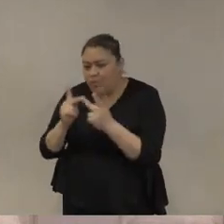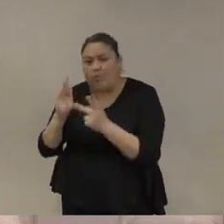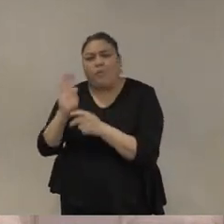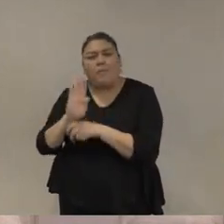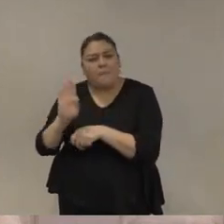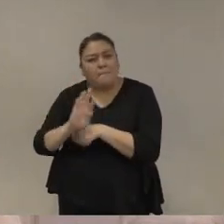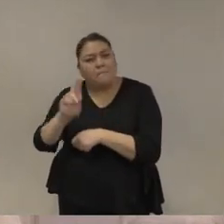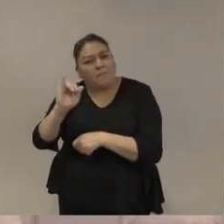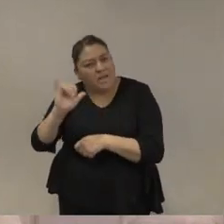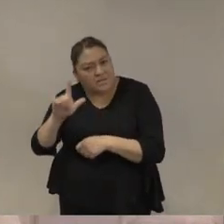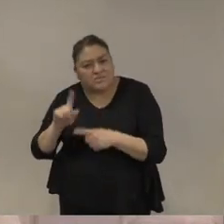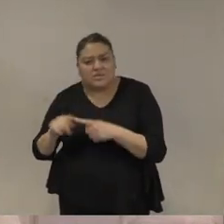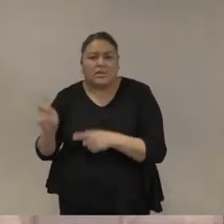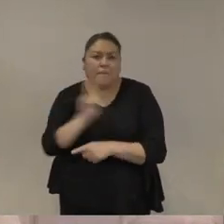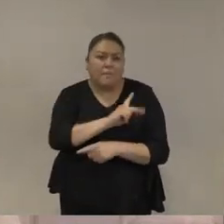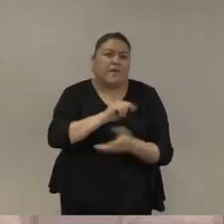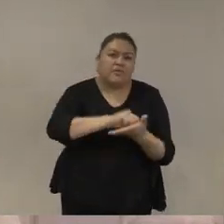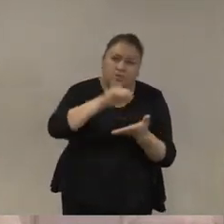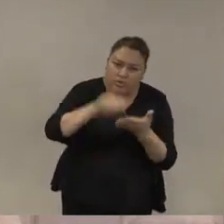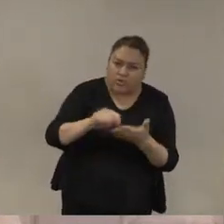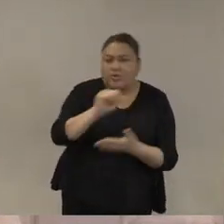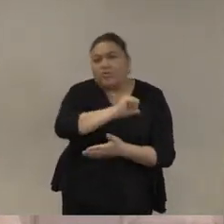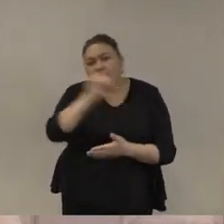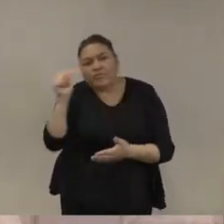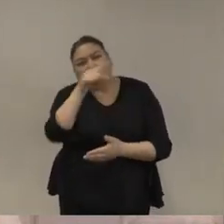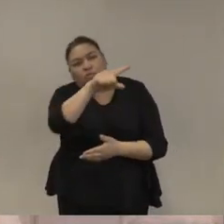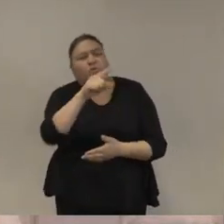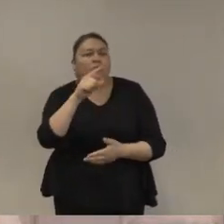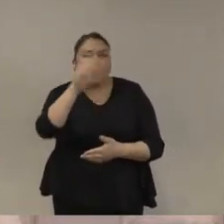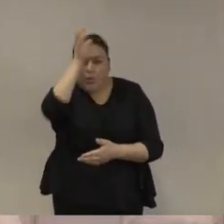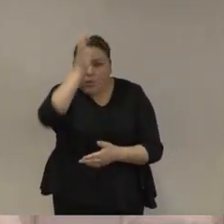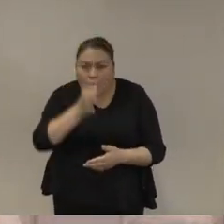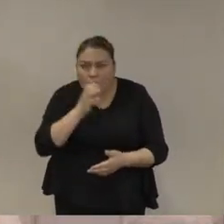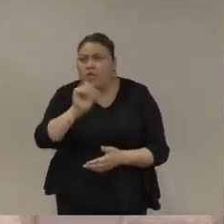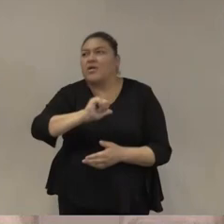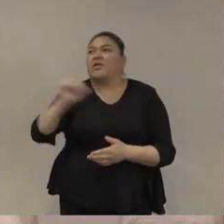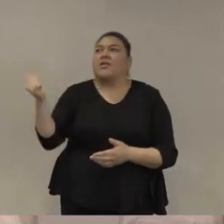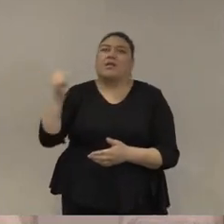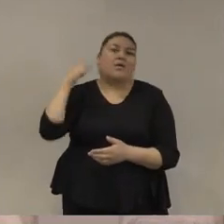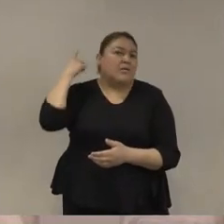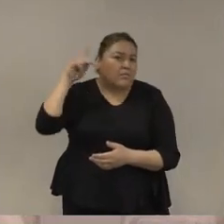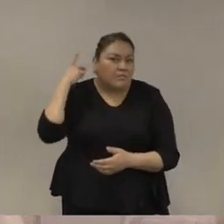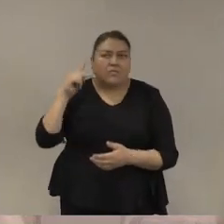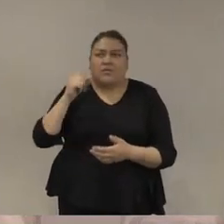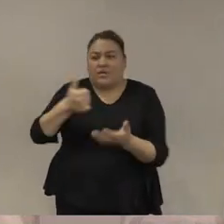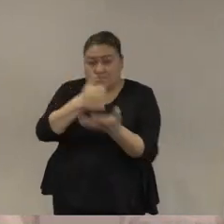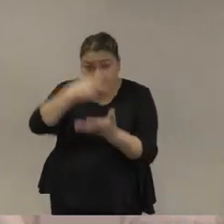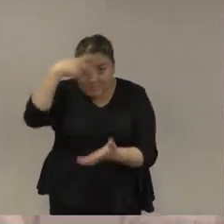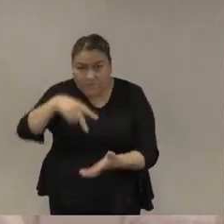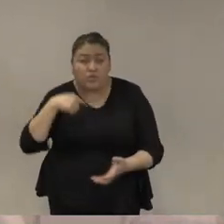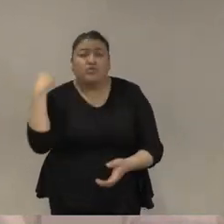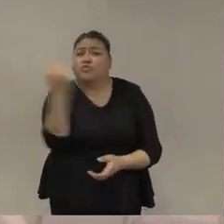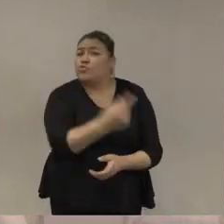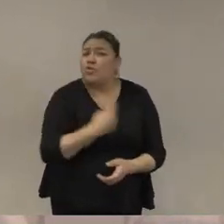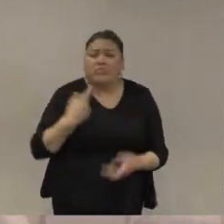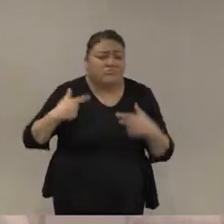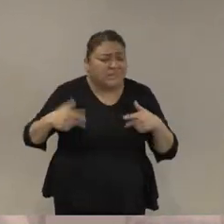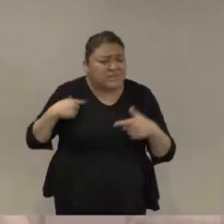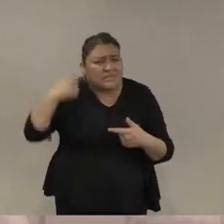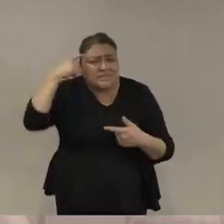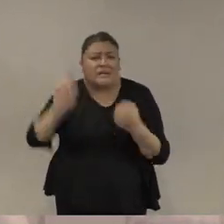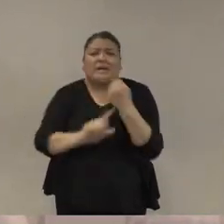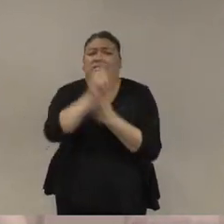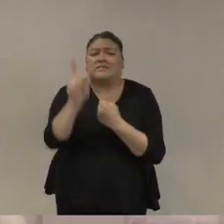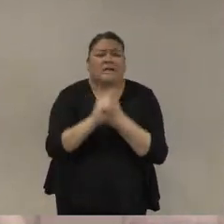en Torreón en Coahuila o en Puebla o en la Ciudad de México o donde sea hay una urgencia de que esto se